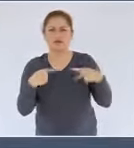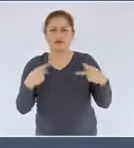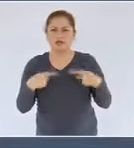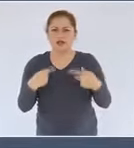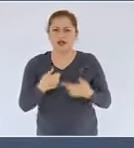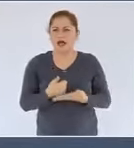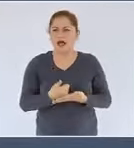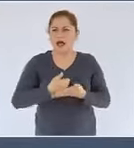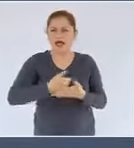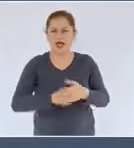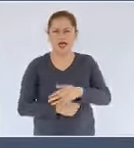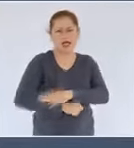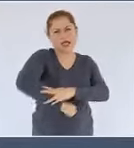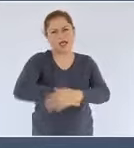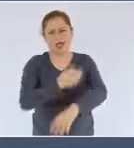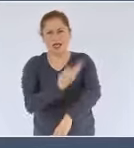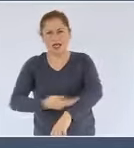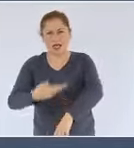y coyotes.